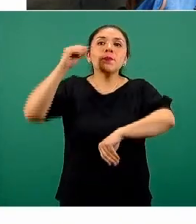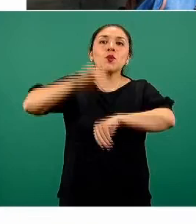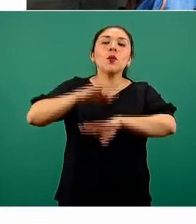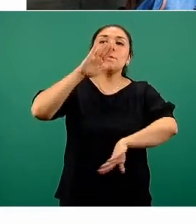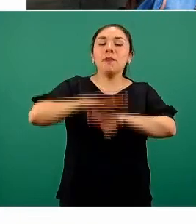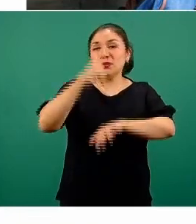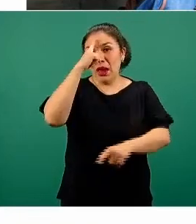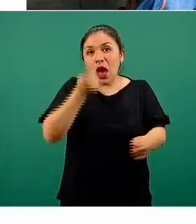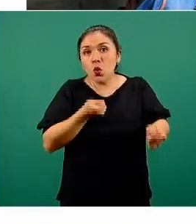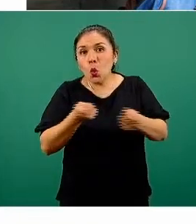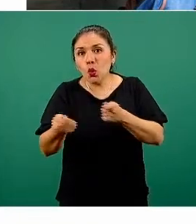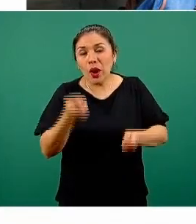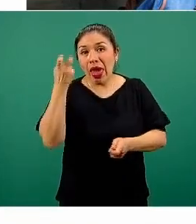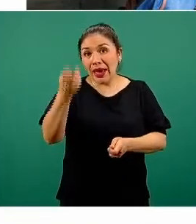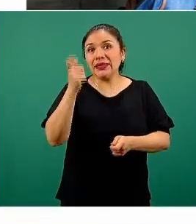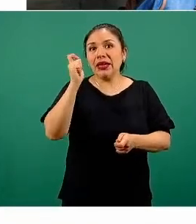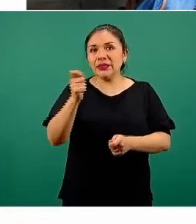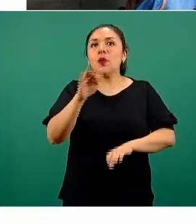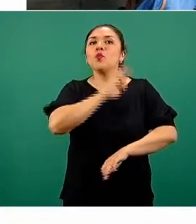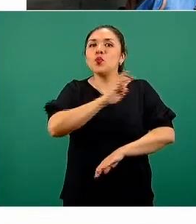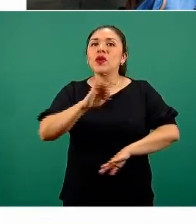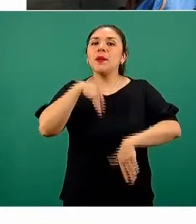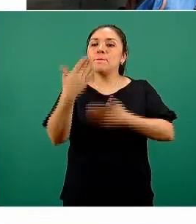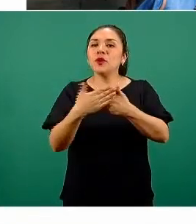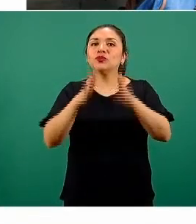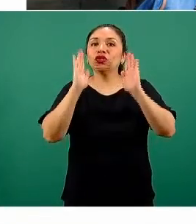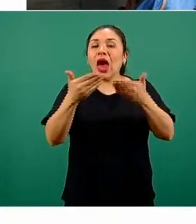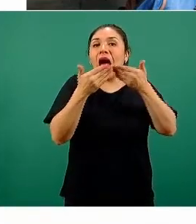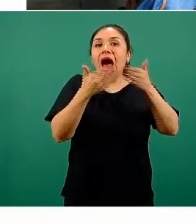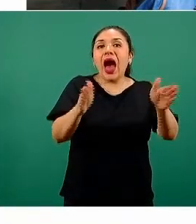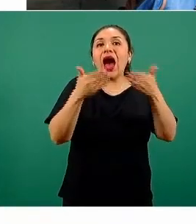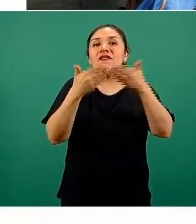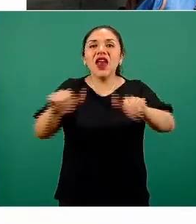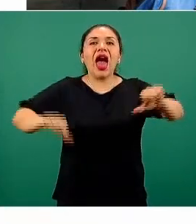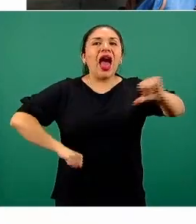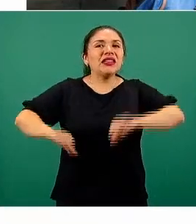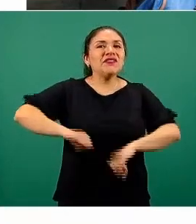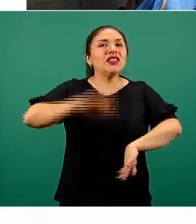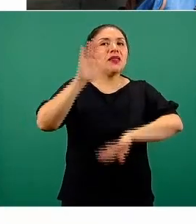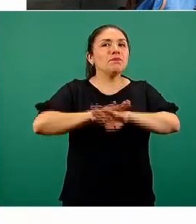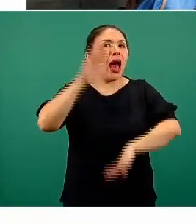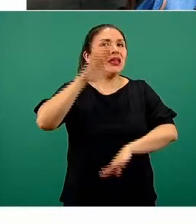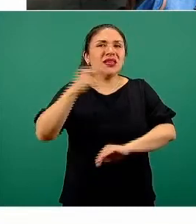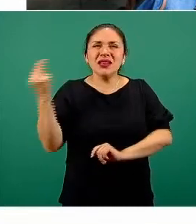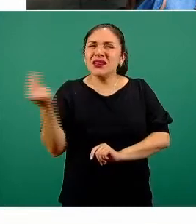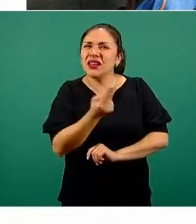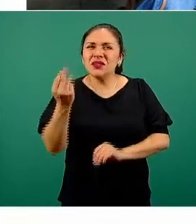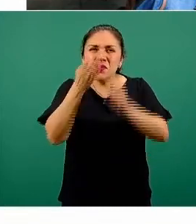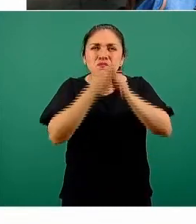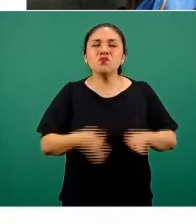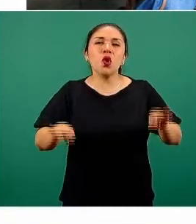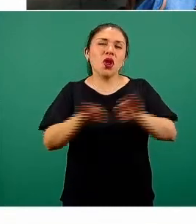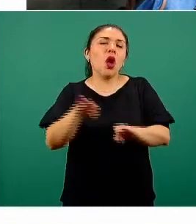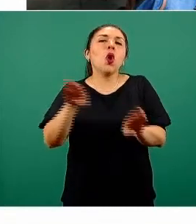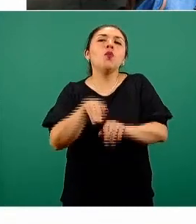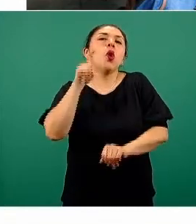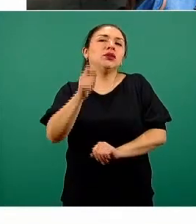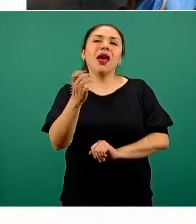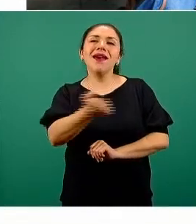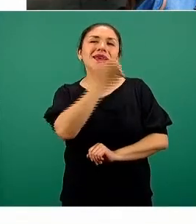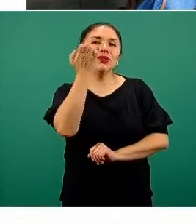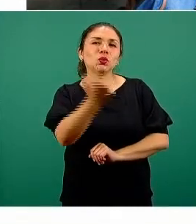control epidémico, en este caso es la reactivación de actividades sociales de altísima trascendencia como la educación